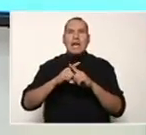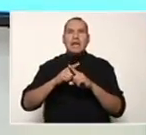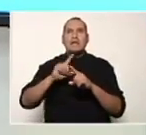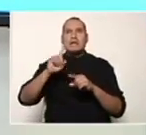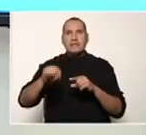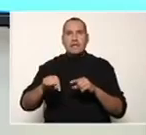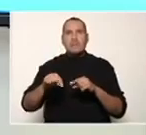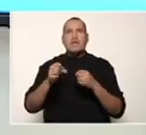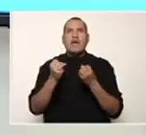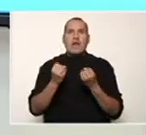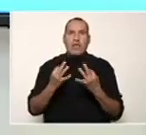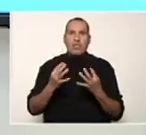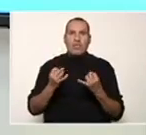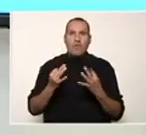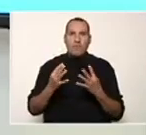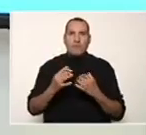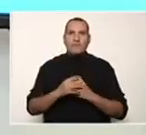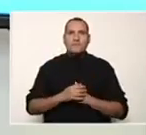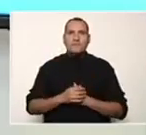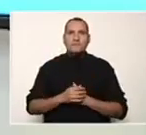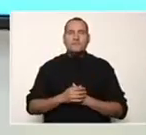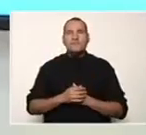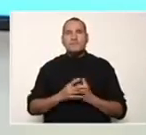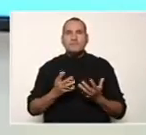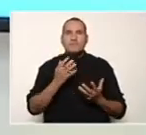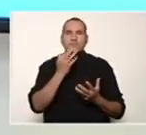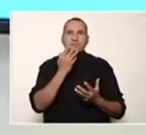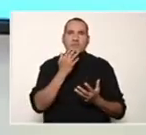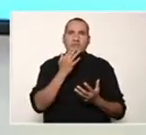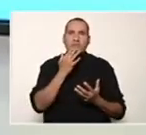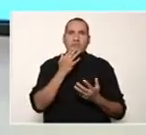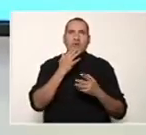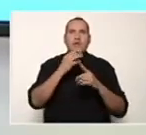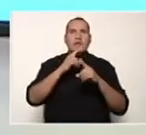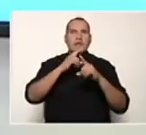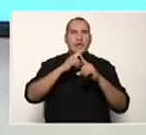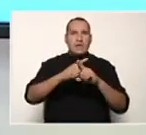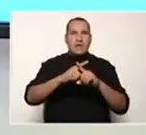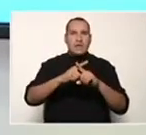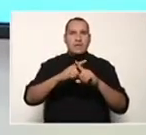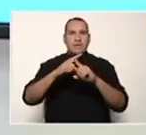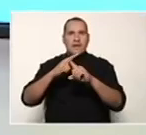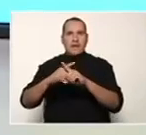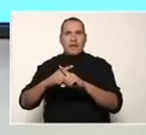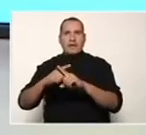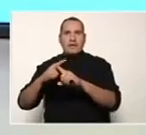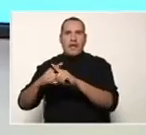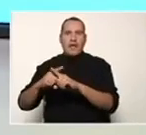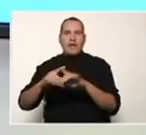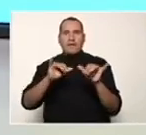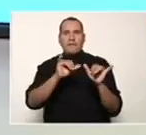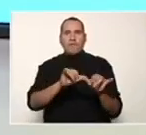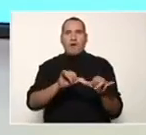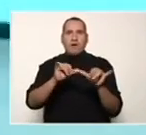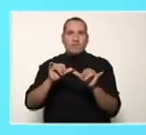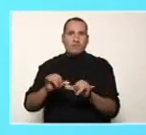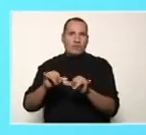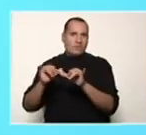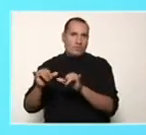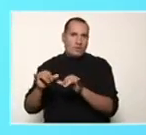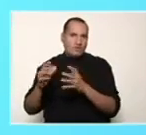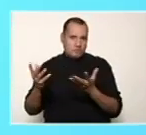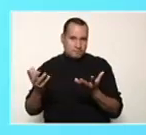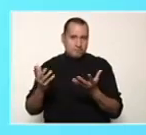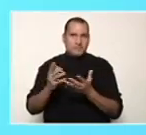Para sacarle el máximo común divisor a las letras, veo la letra que sea común en los tres términos, porque tengo un trinomio.